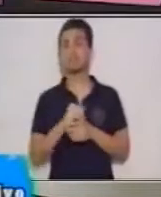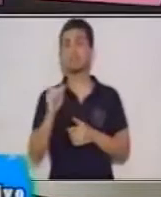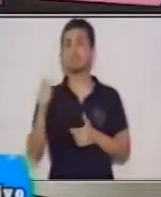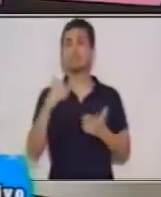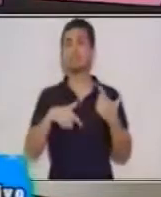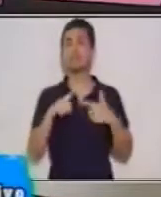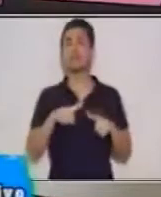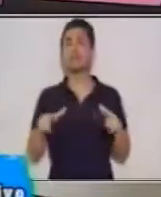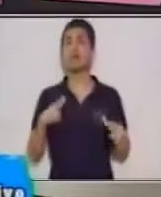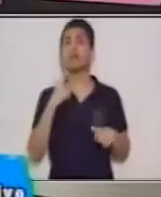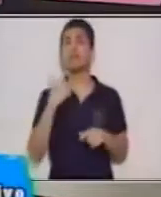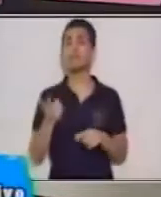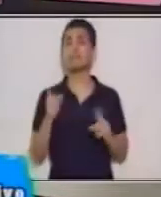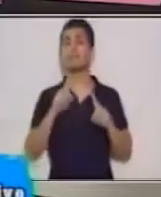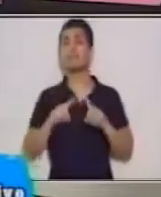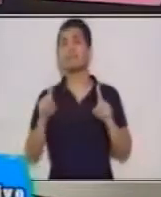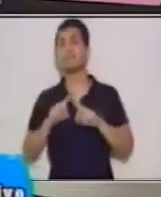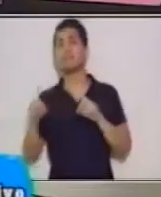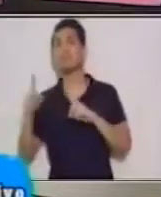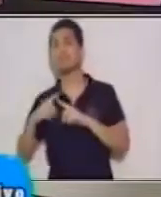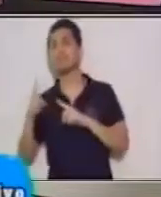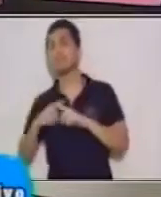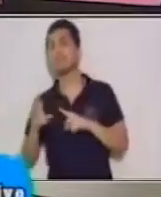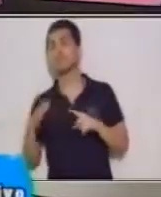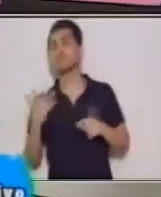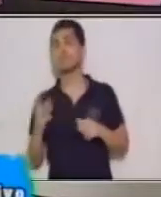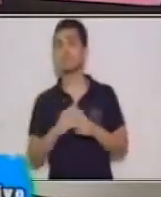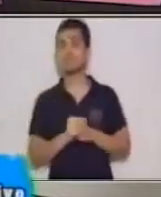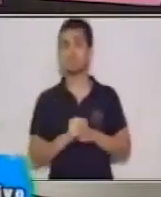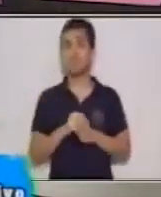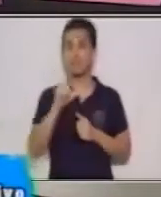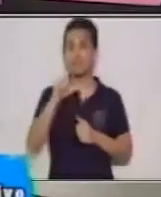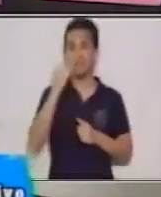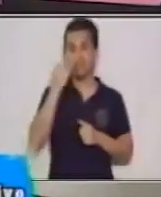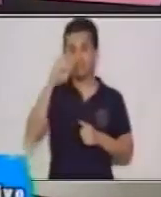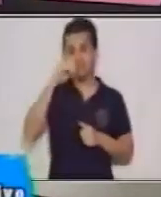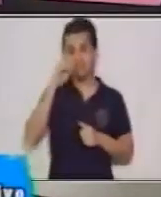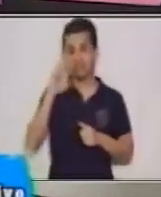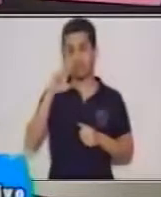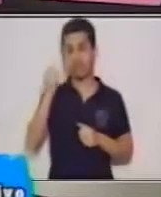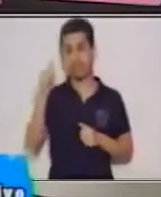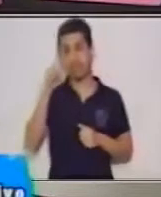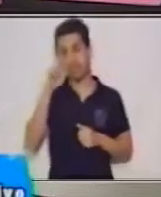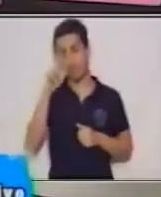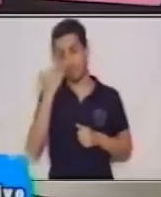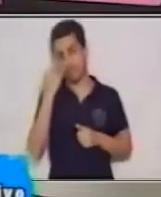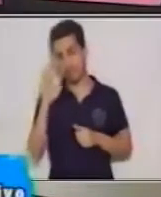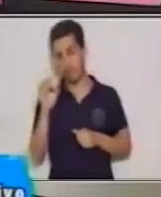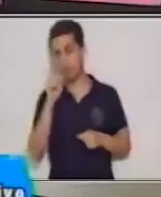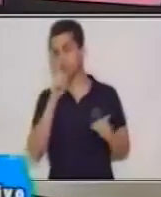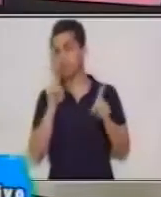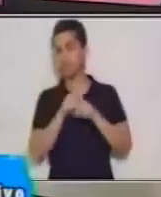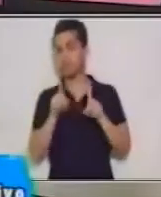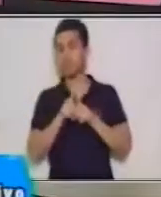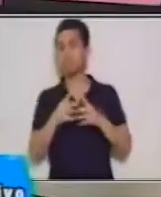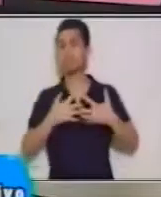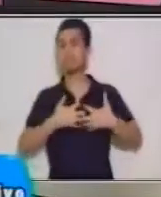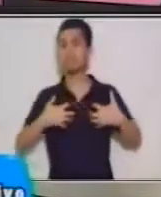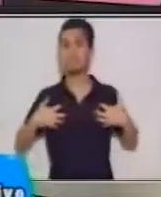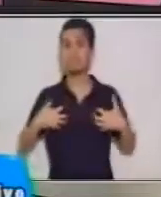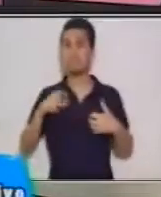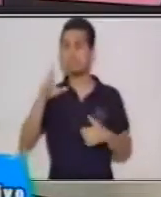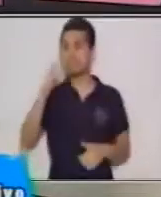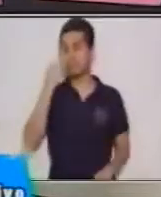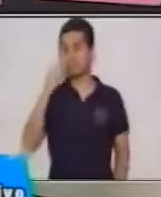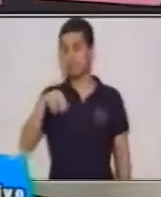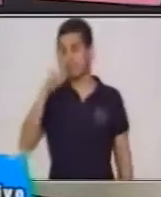encuentran los tipos, que son el literario y el científico. Pero acá, ¿qué nos dice del lenguaje